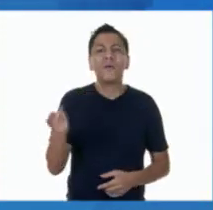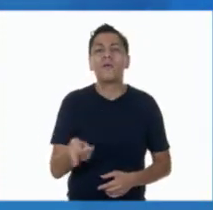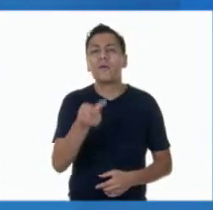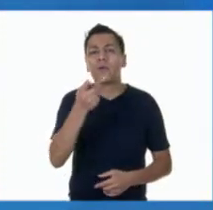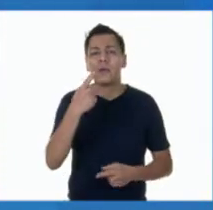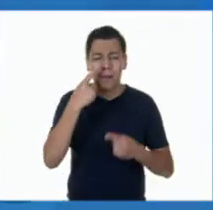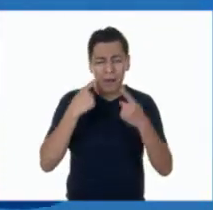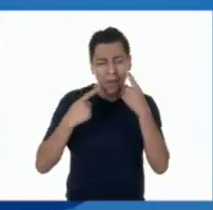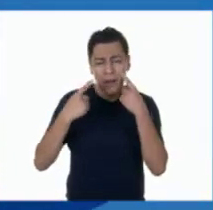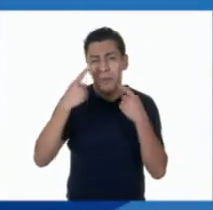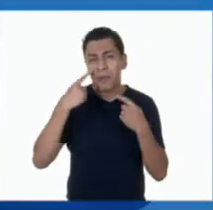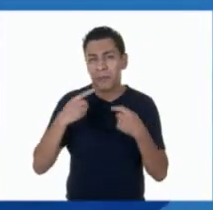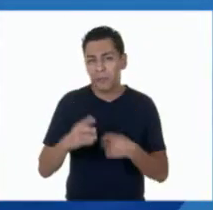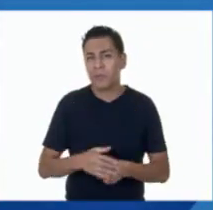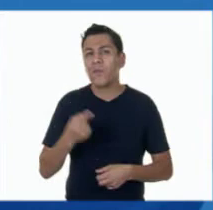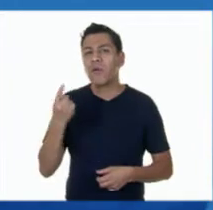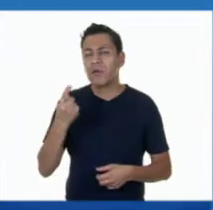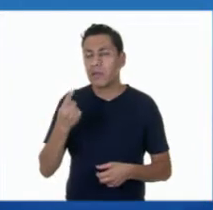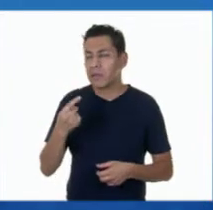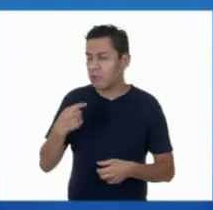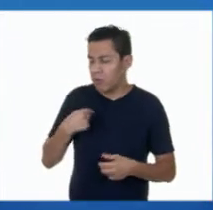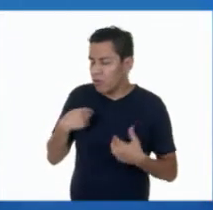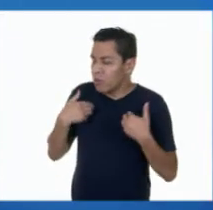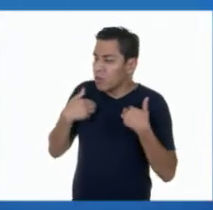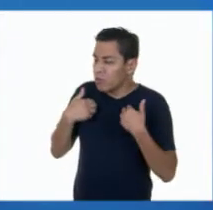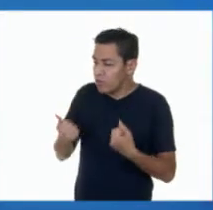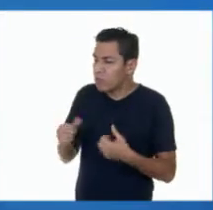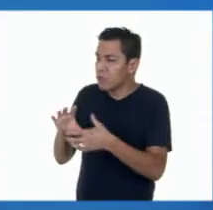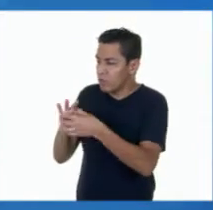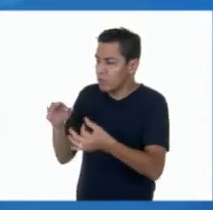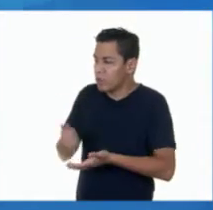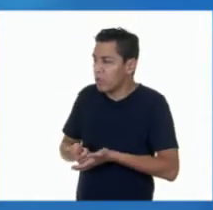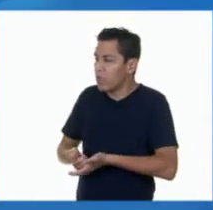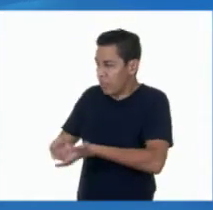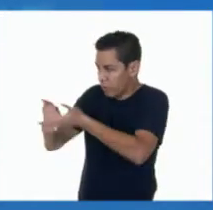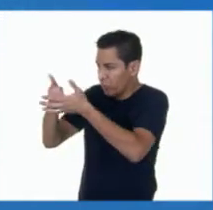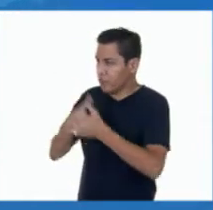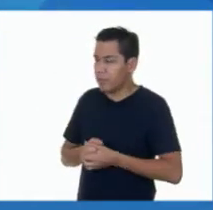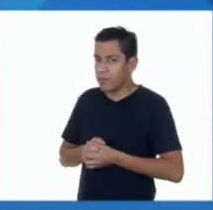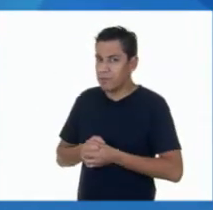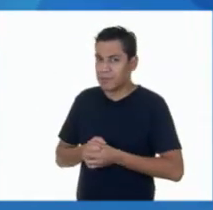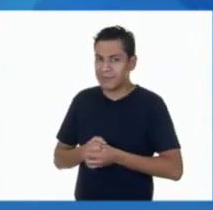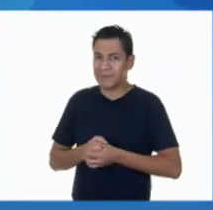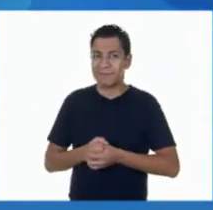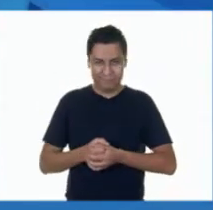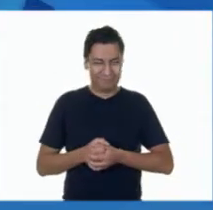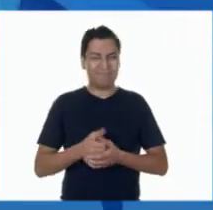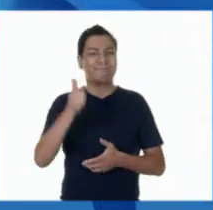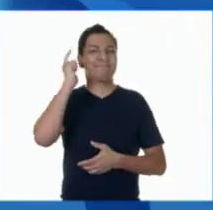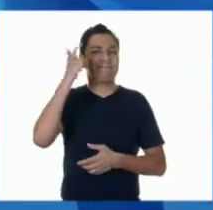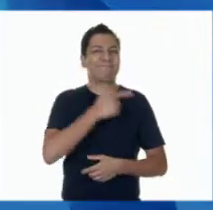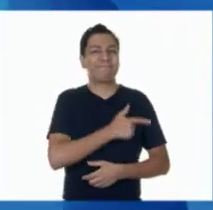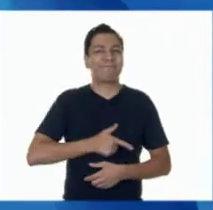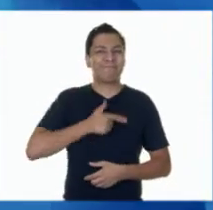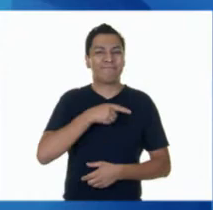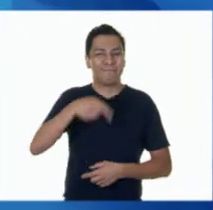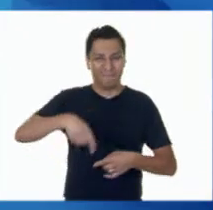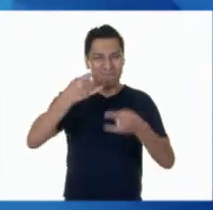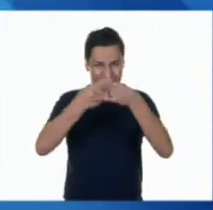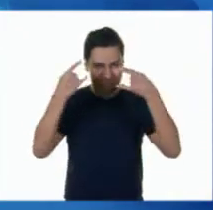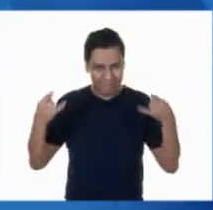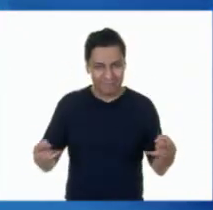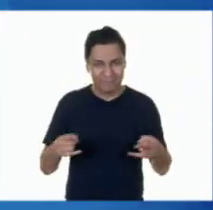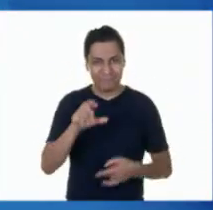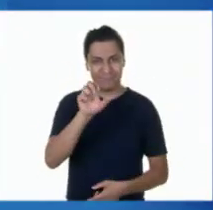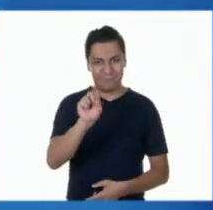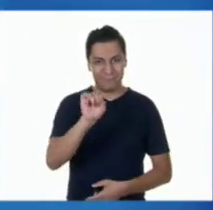hechas tus lágrimas para así poderte entender y ver si te puedo ayudar en algo? Bueno, espero que les haya gustado este cuento y que